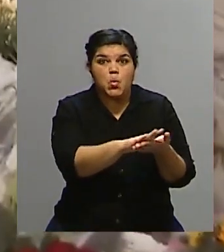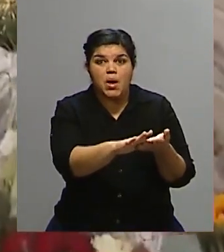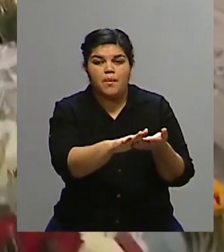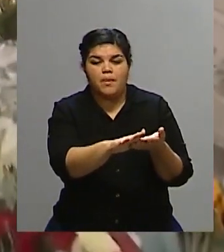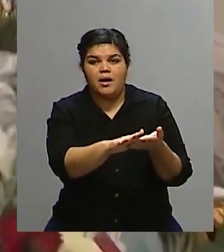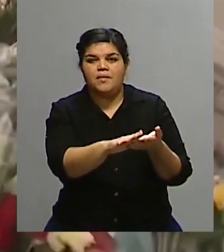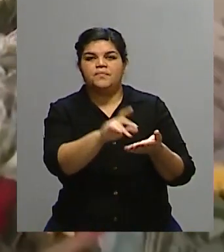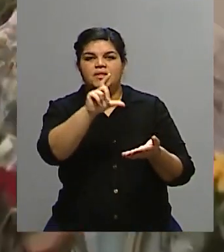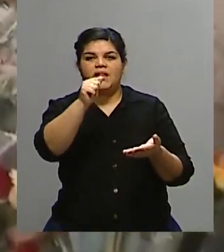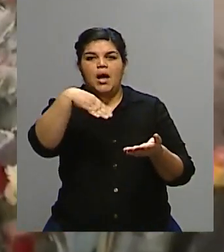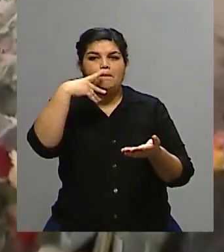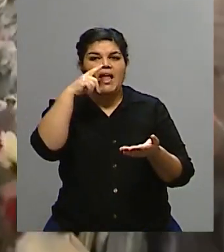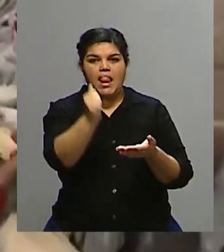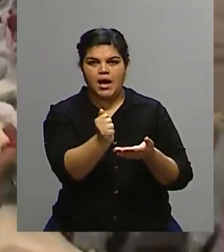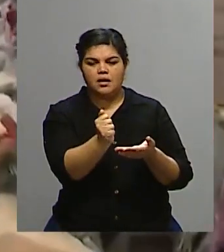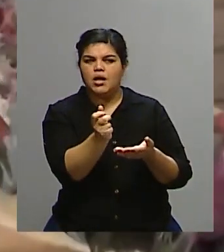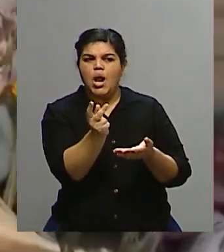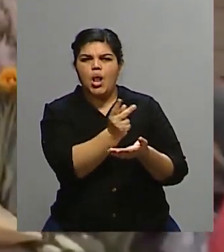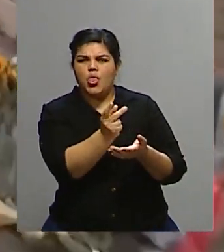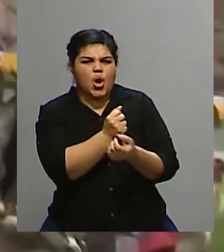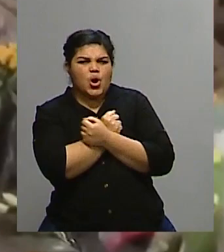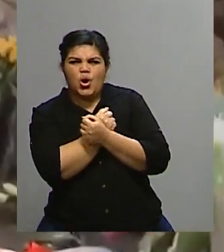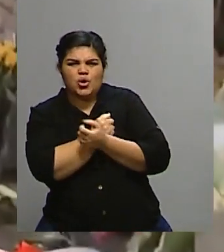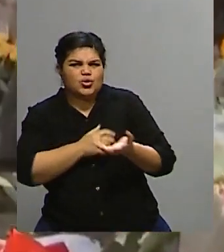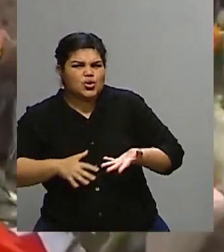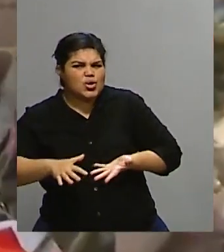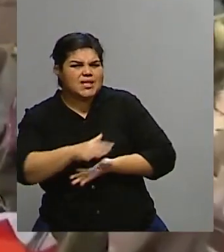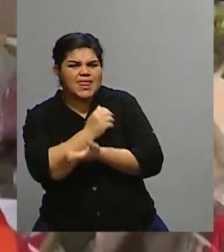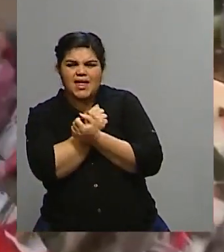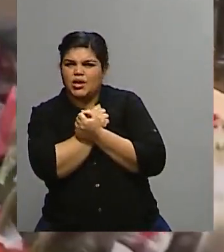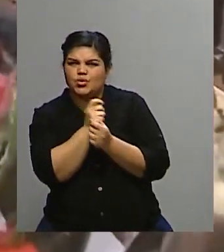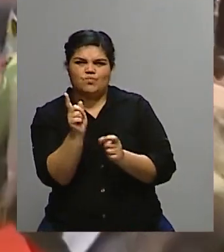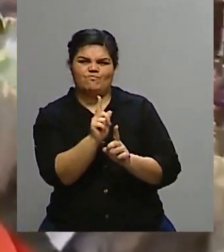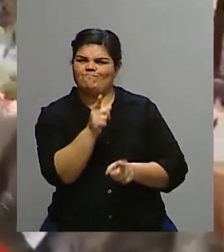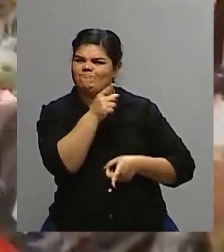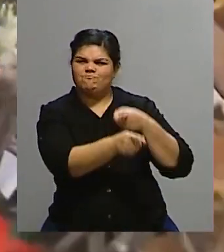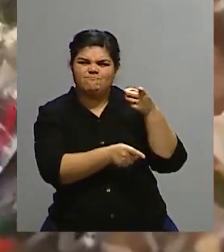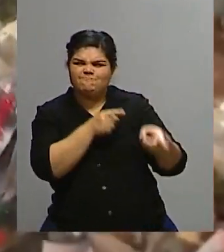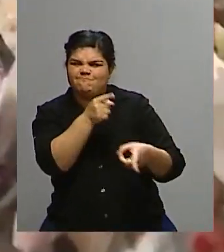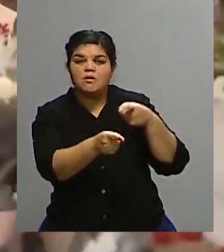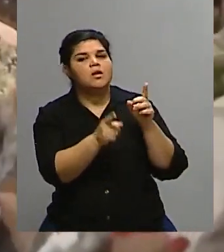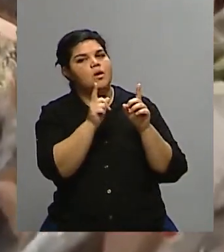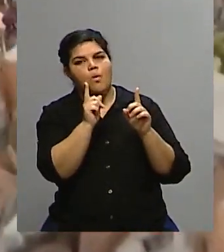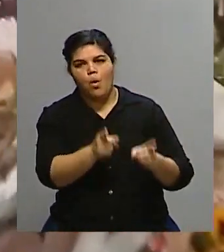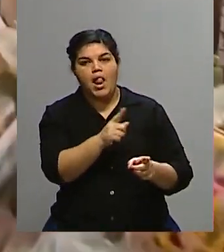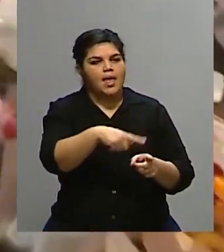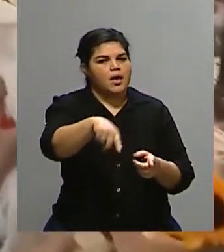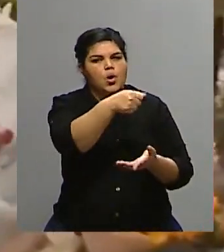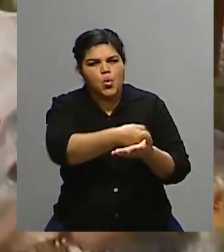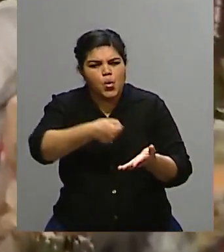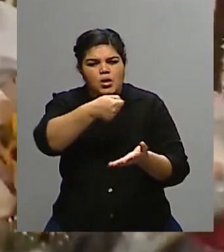quizás te diría, Carlos y Camila hicieron muchísimo, trabajaron muchísimo por ser